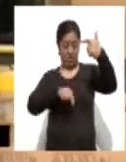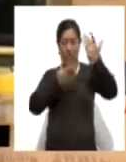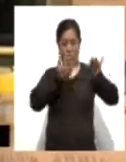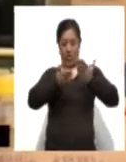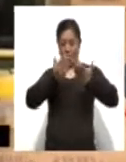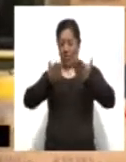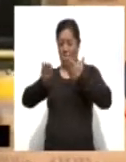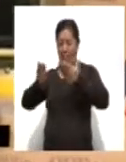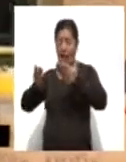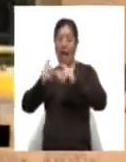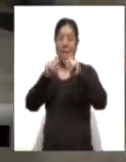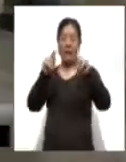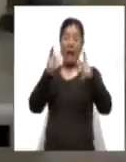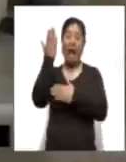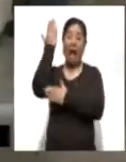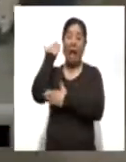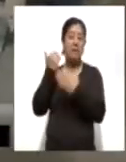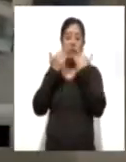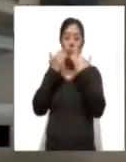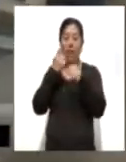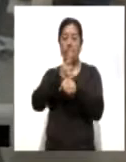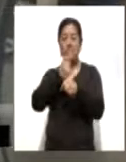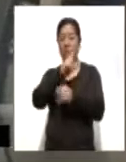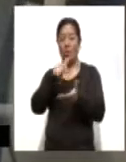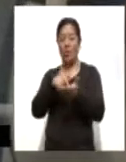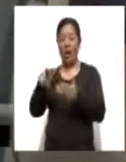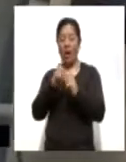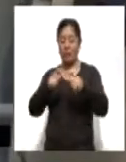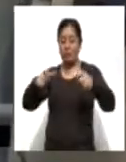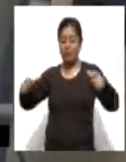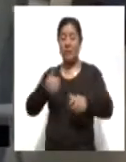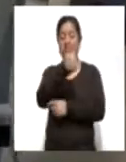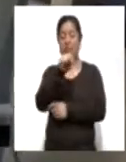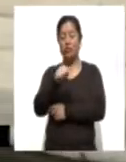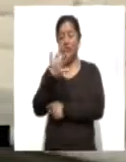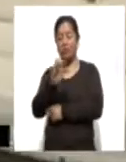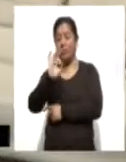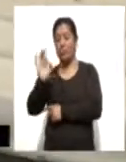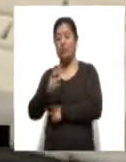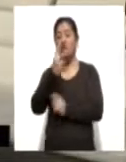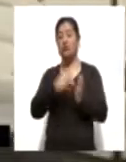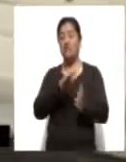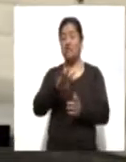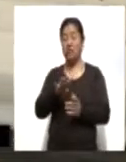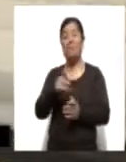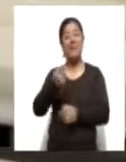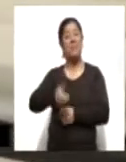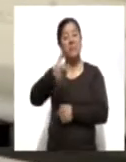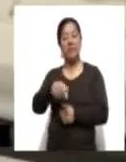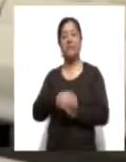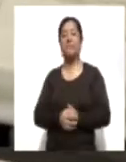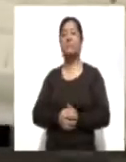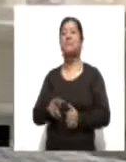nunca antes Tlaxcala había sido primer lugar nacional en crecimiento económico con 6.5% en 2019. Además, el empleo